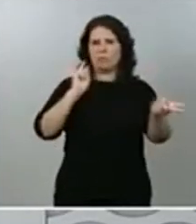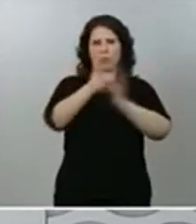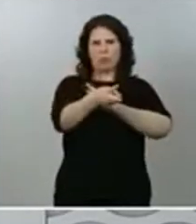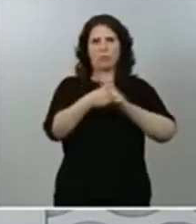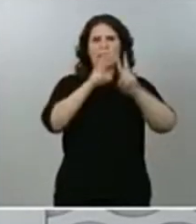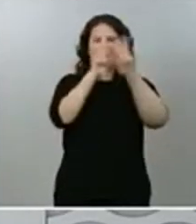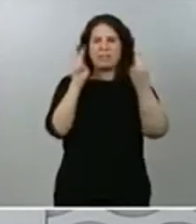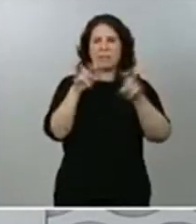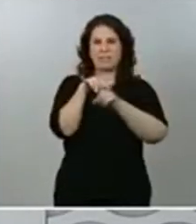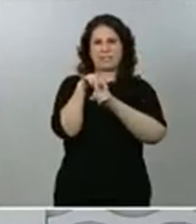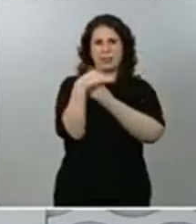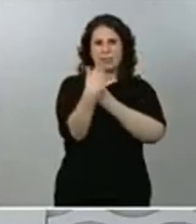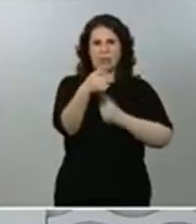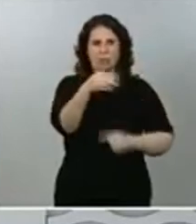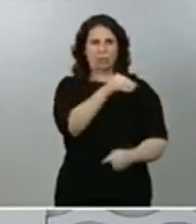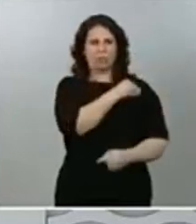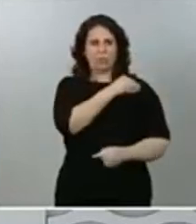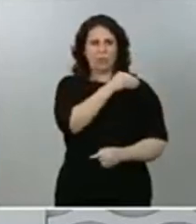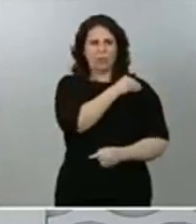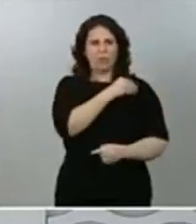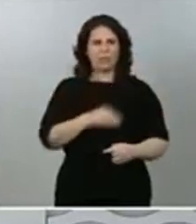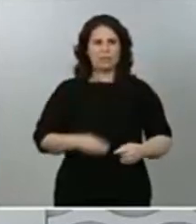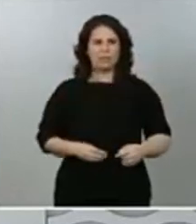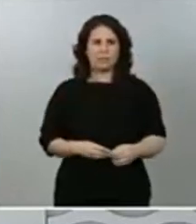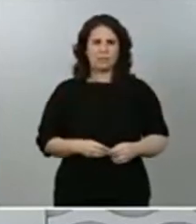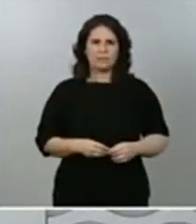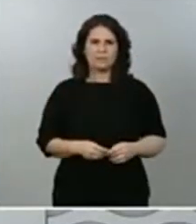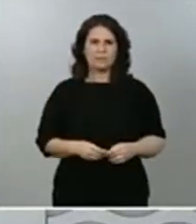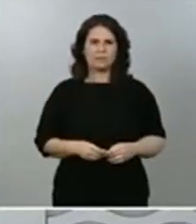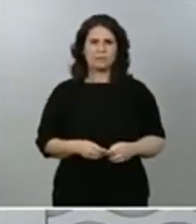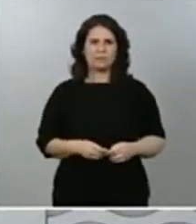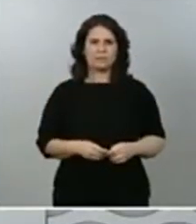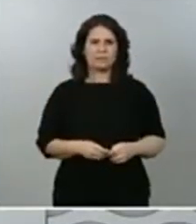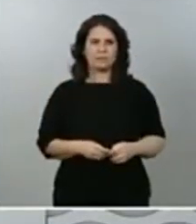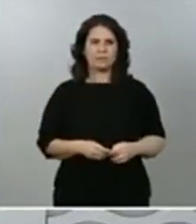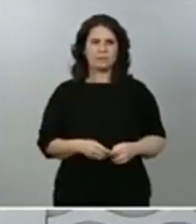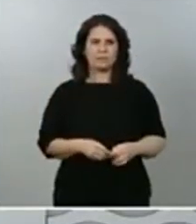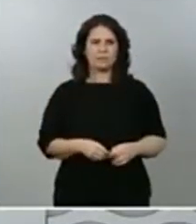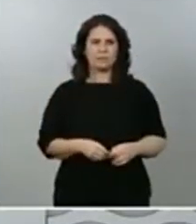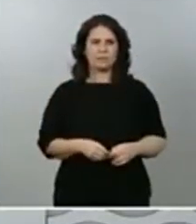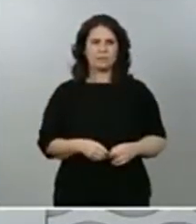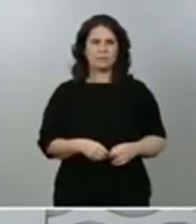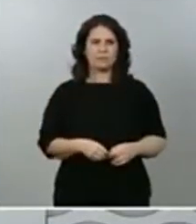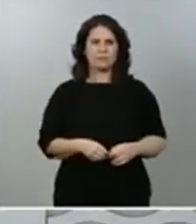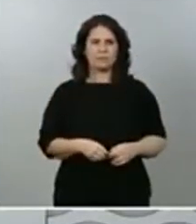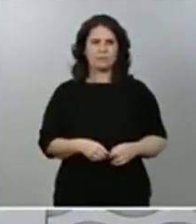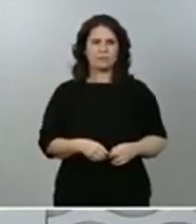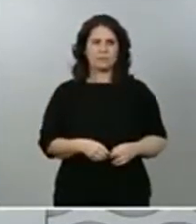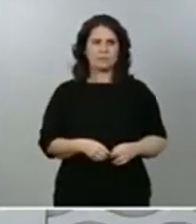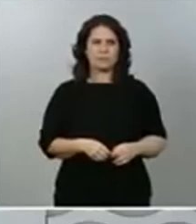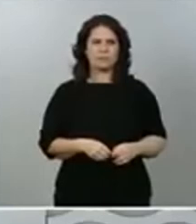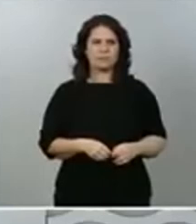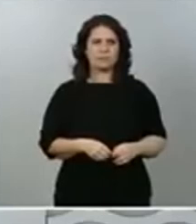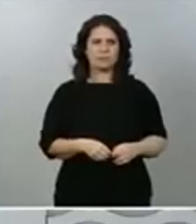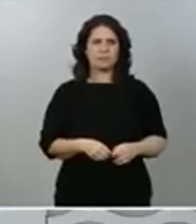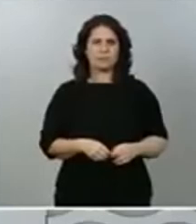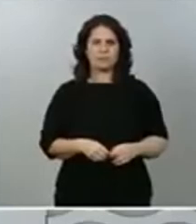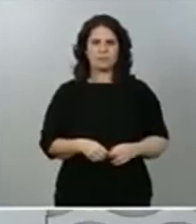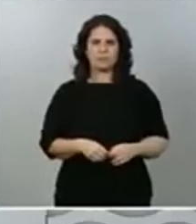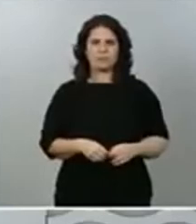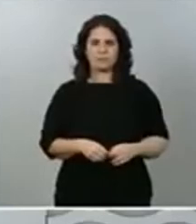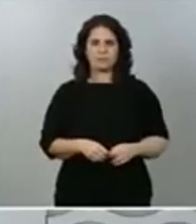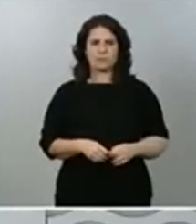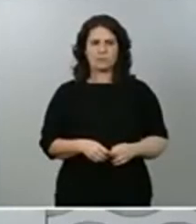por la que usted se interesa. Y, básicamente, yo me quedaría con la parte más importante, que es